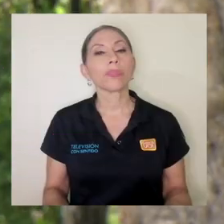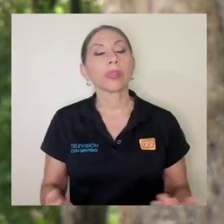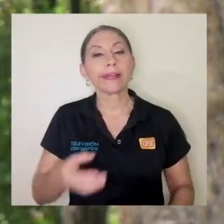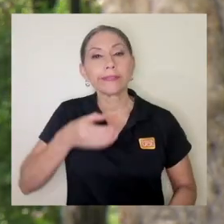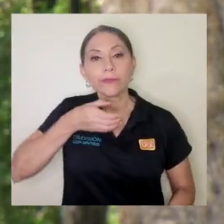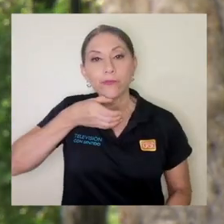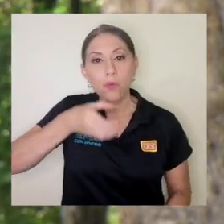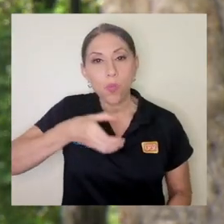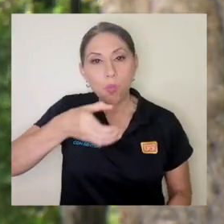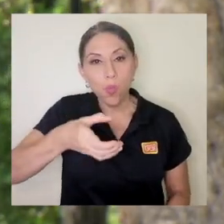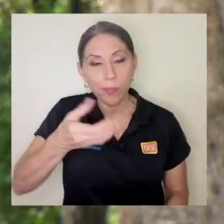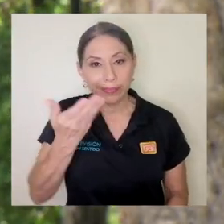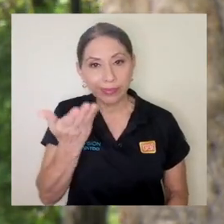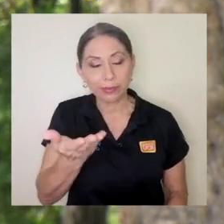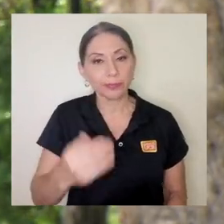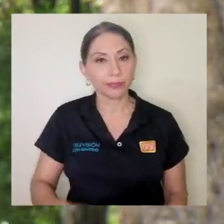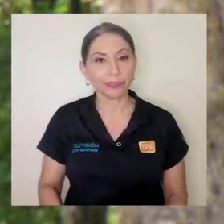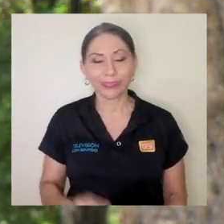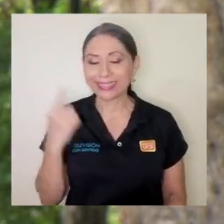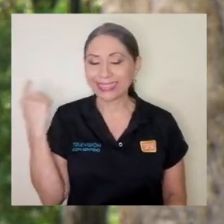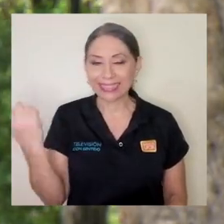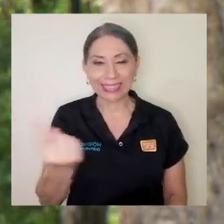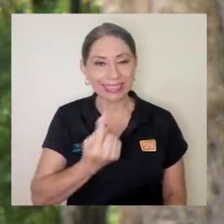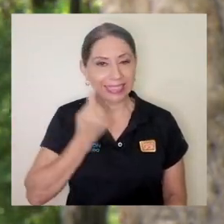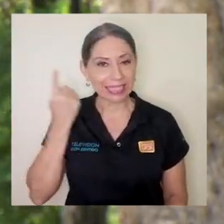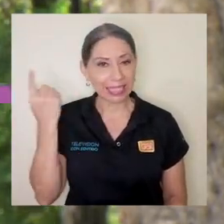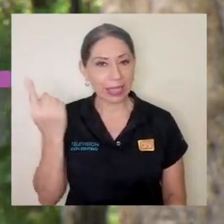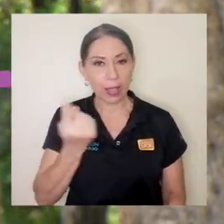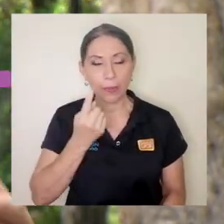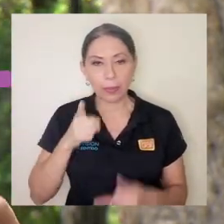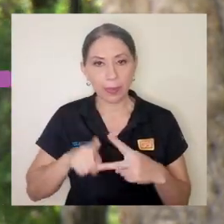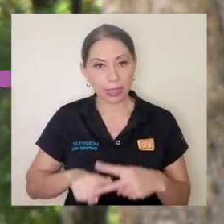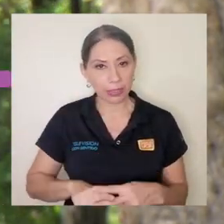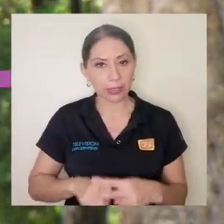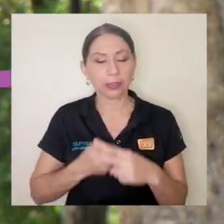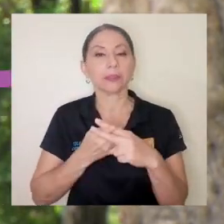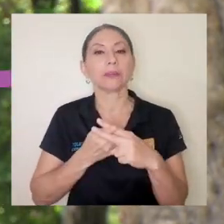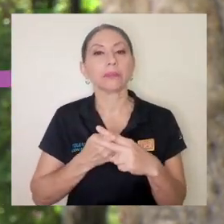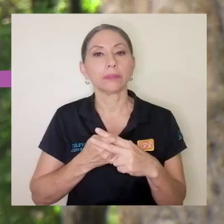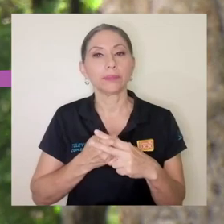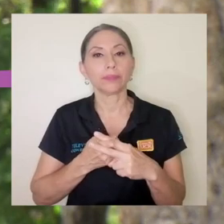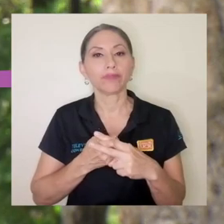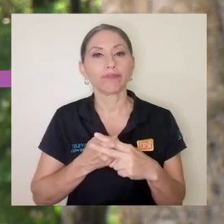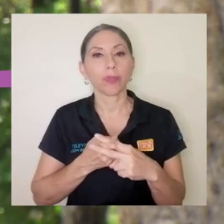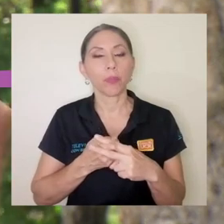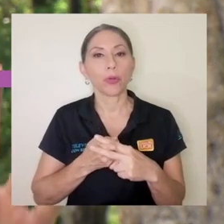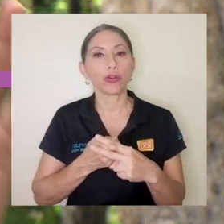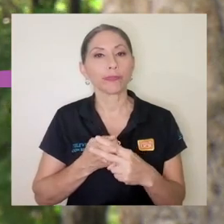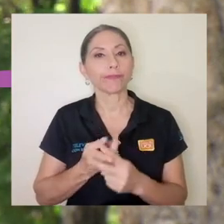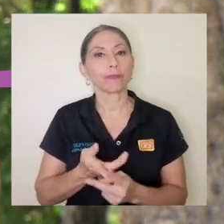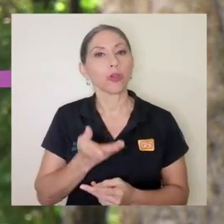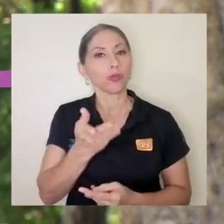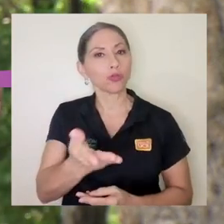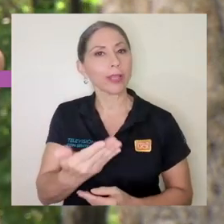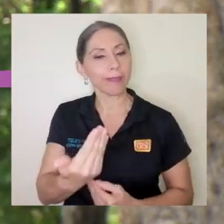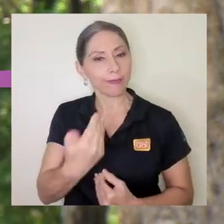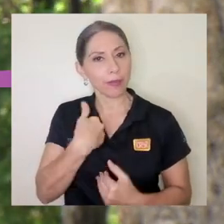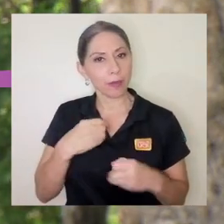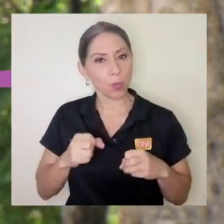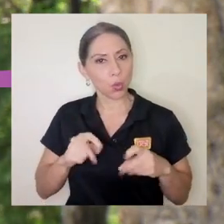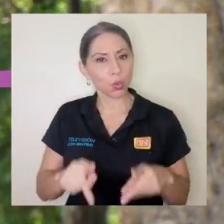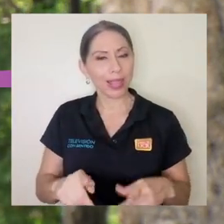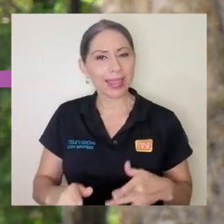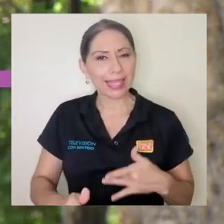la recomendación siempre va a ir o va a iniciar por date la oportunidad de